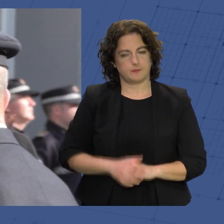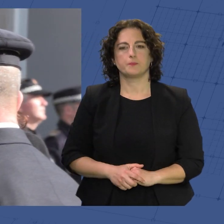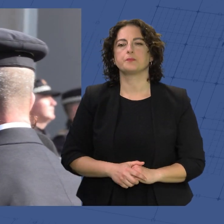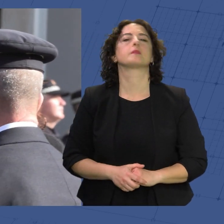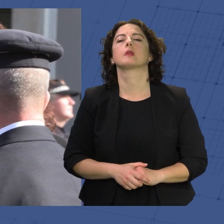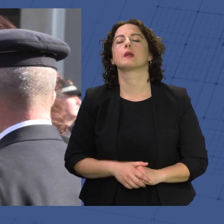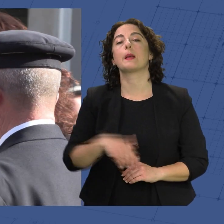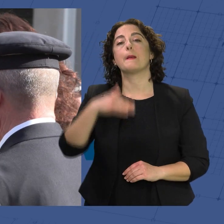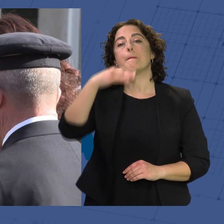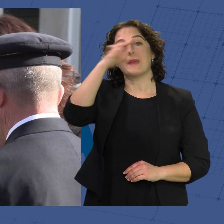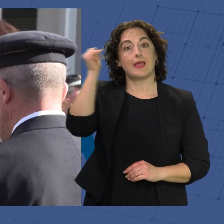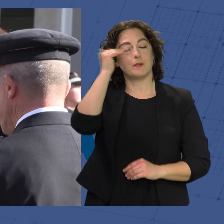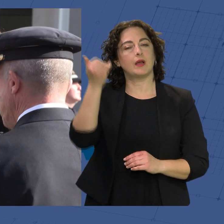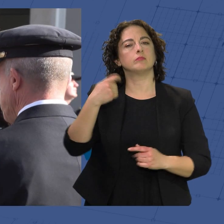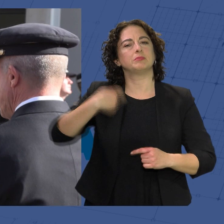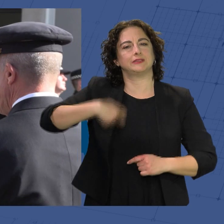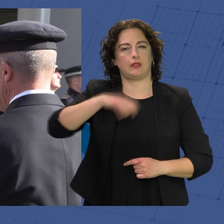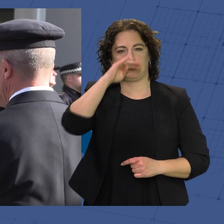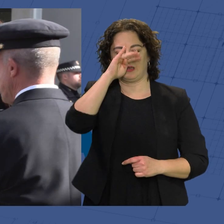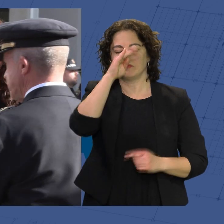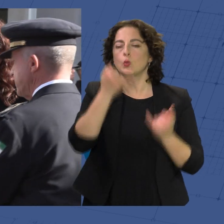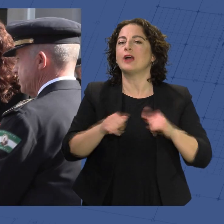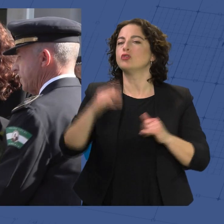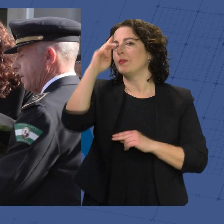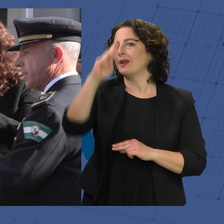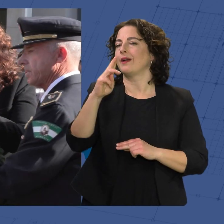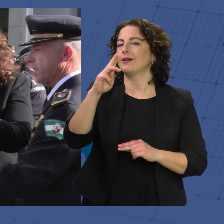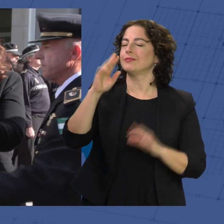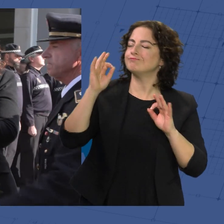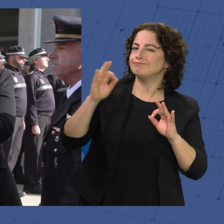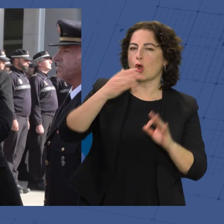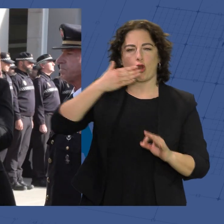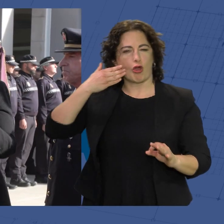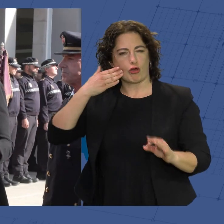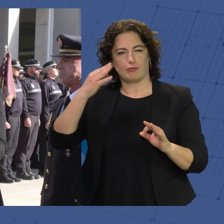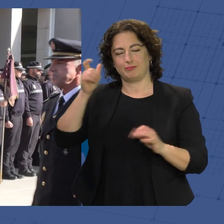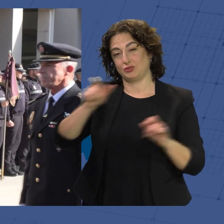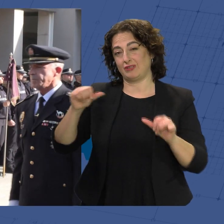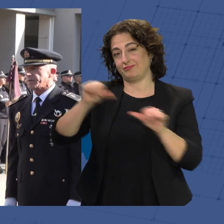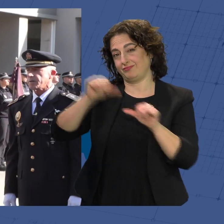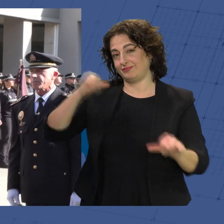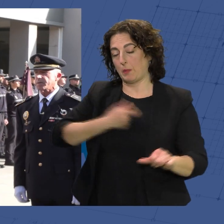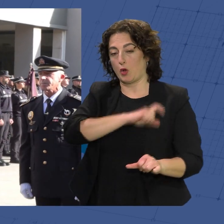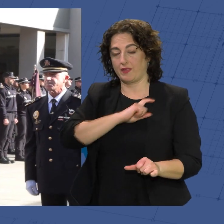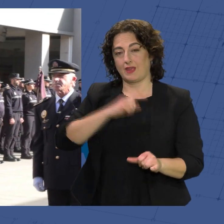María del Mar Vázquez ha presidido el acto de homenaje en honor y recuerdo de los policías fallecidos junto a autoridades civiles y